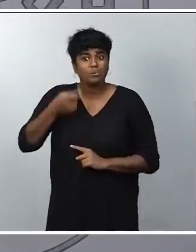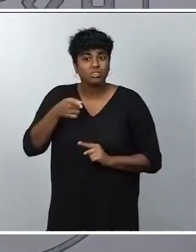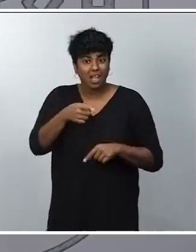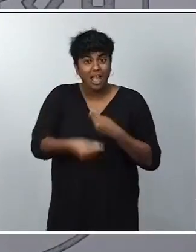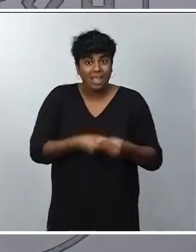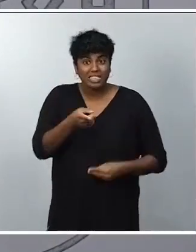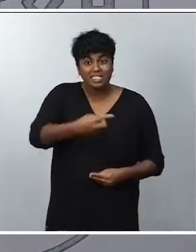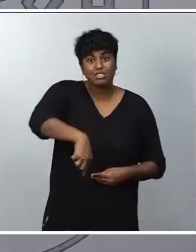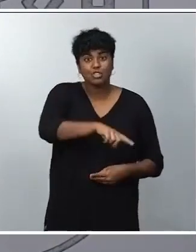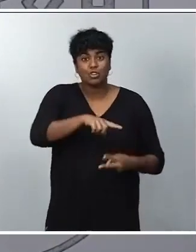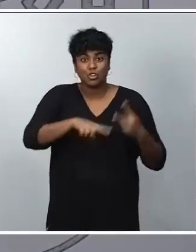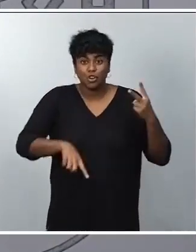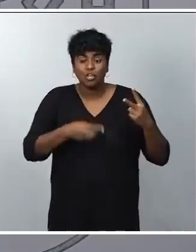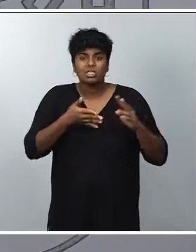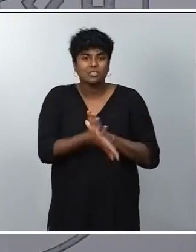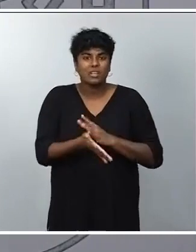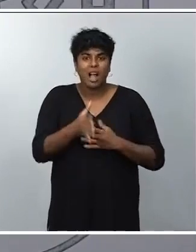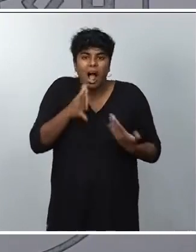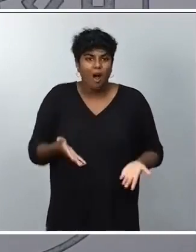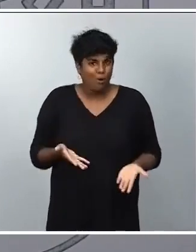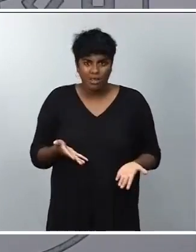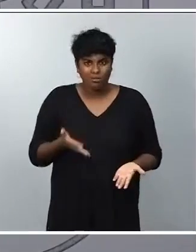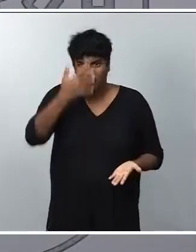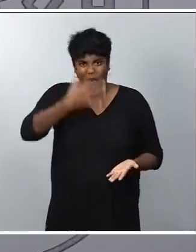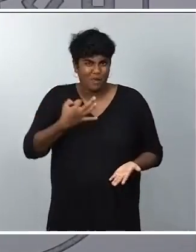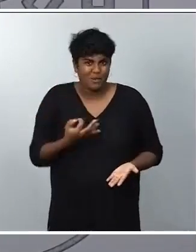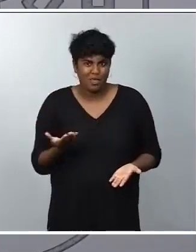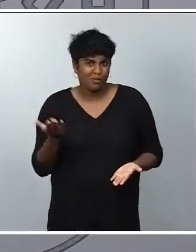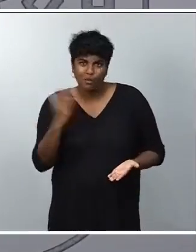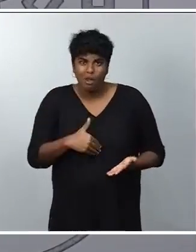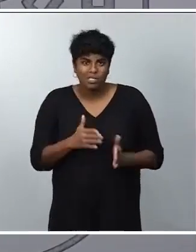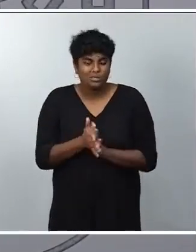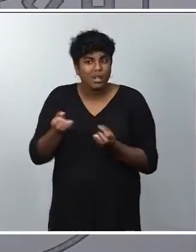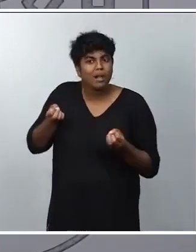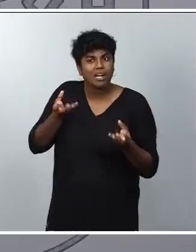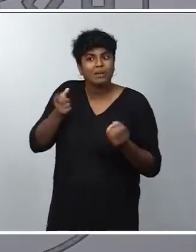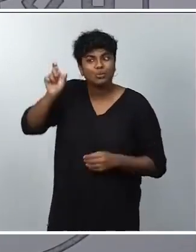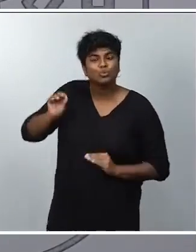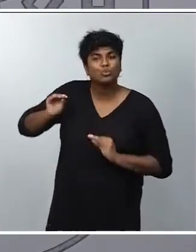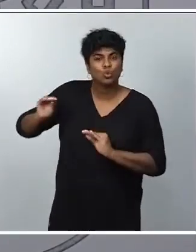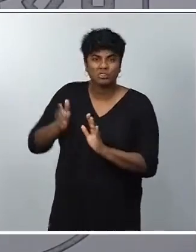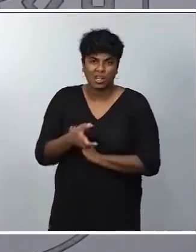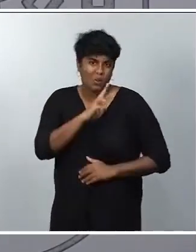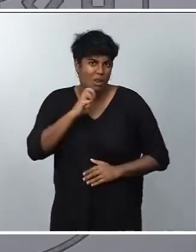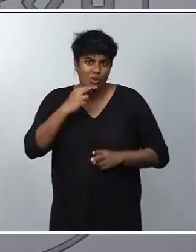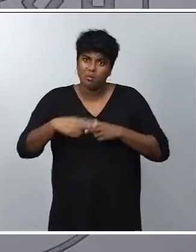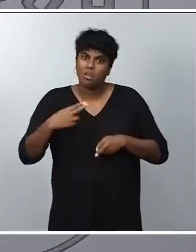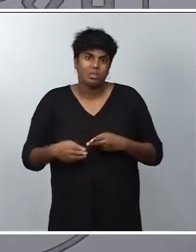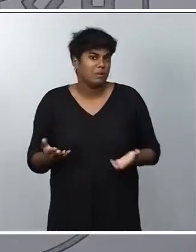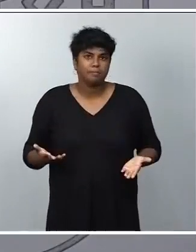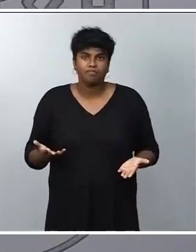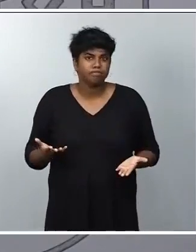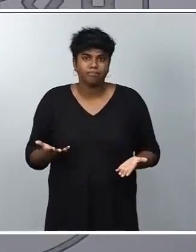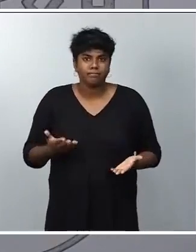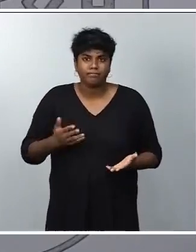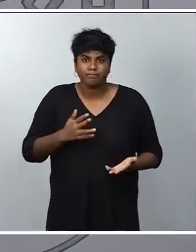tiene poca credibilidad y sus declaraciones no tienen ningún valor político ni tan siquiera